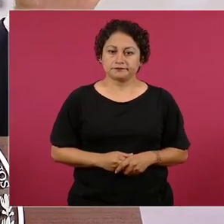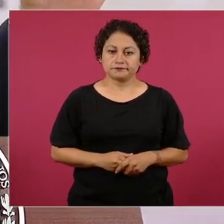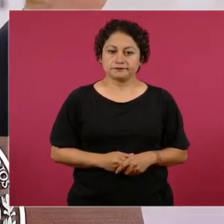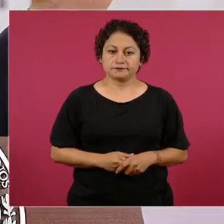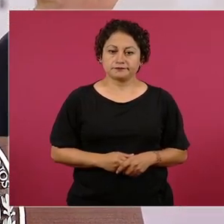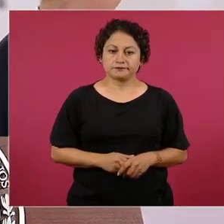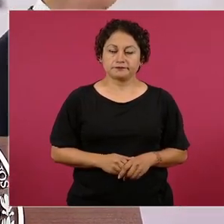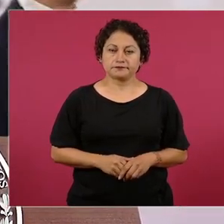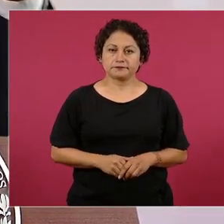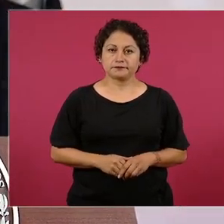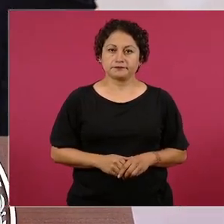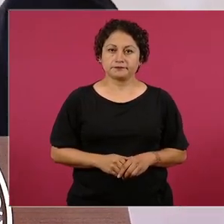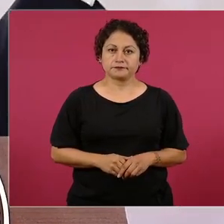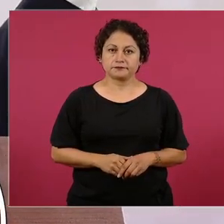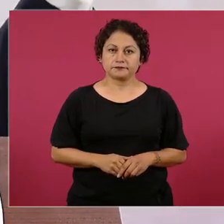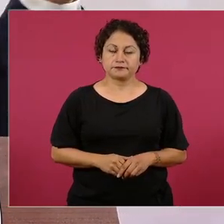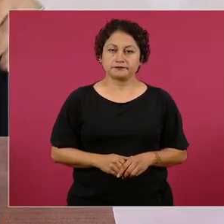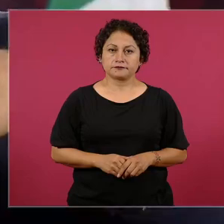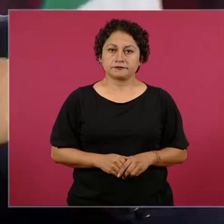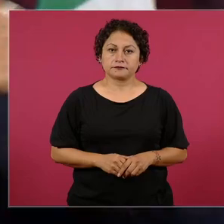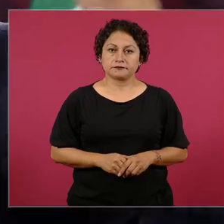no vamos